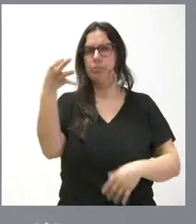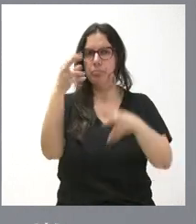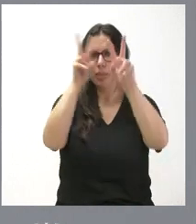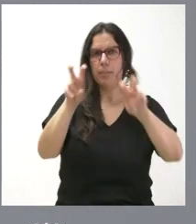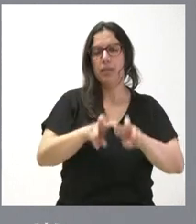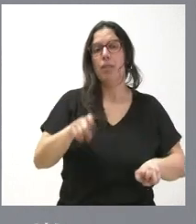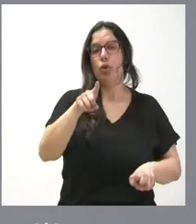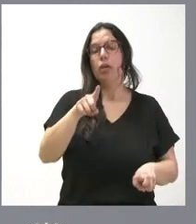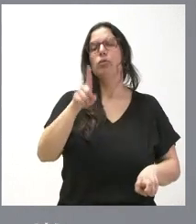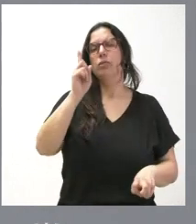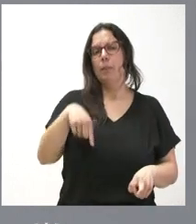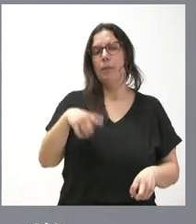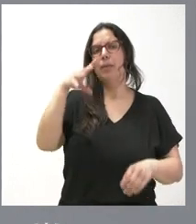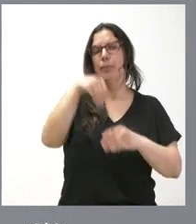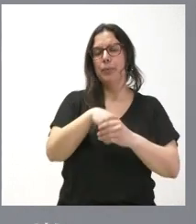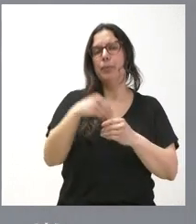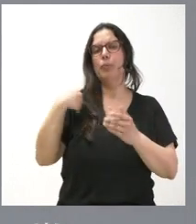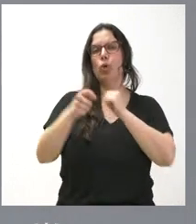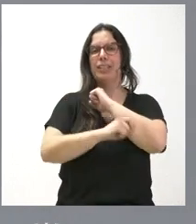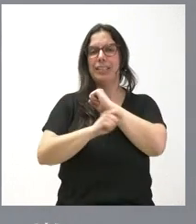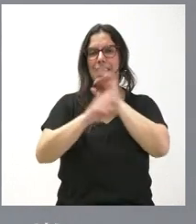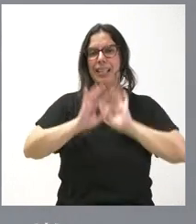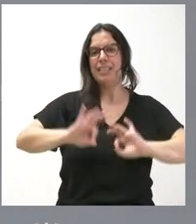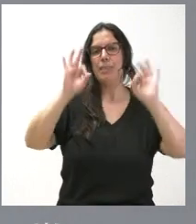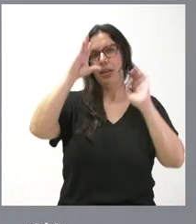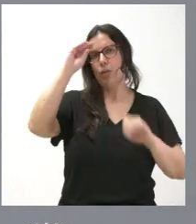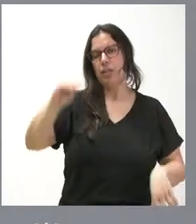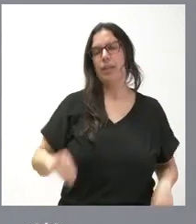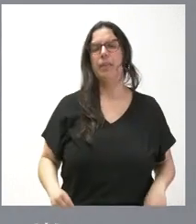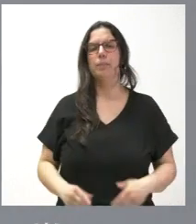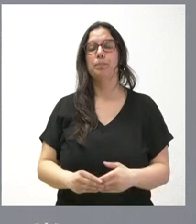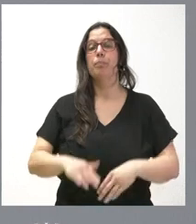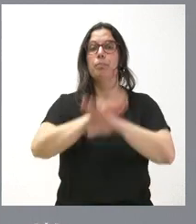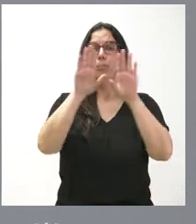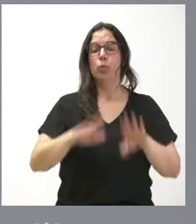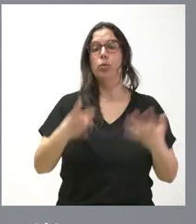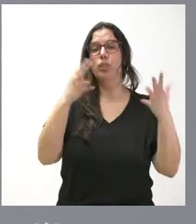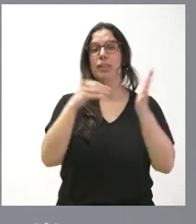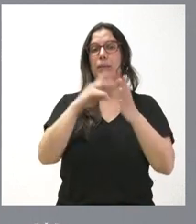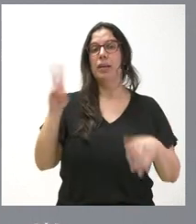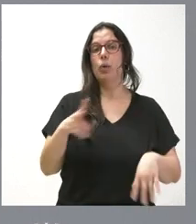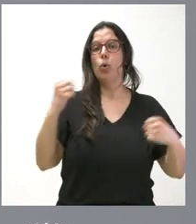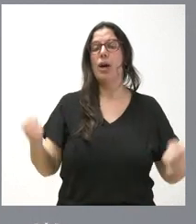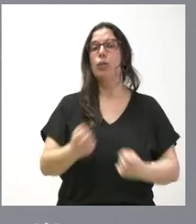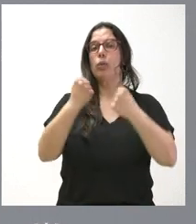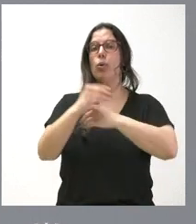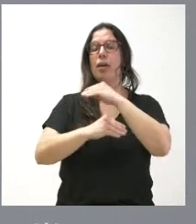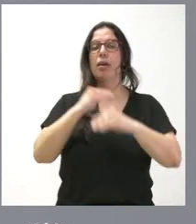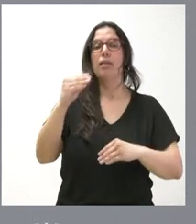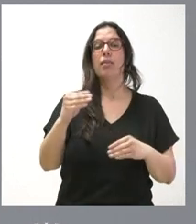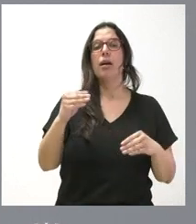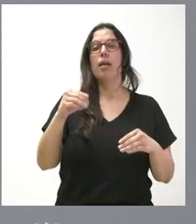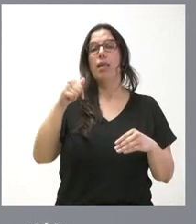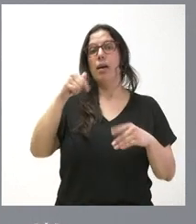que es uno de los aspectos también incluidos en la RIS3, en la Estrategia de Especialización Inteligente. Y finalmente, 70.000 euros a actuaciones realizadas en este